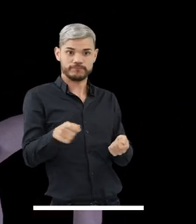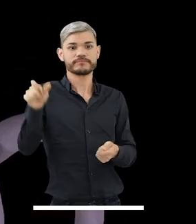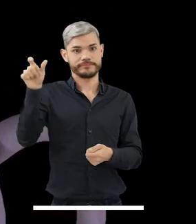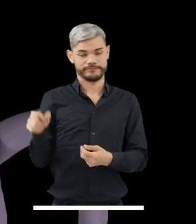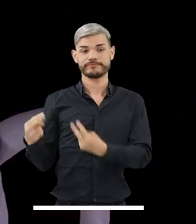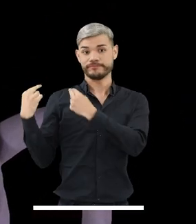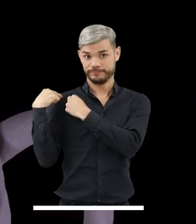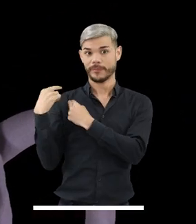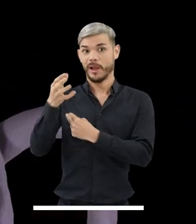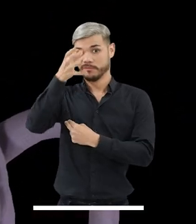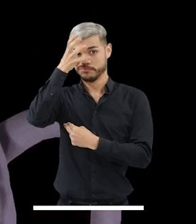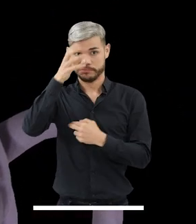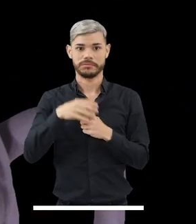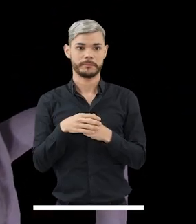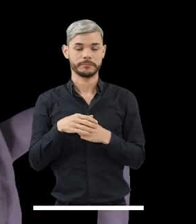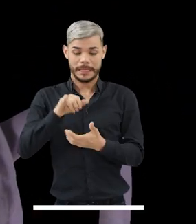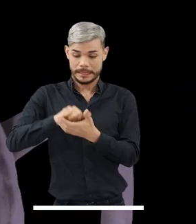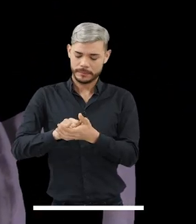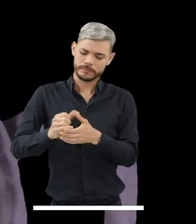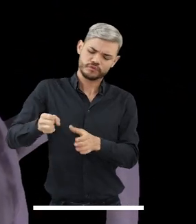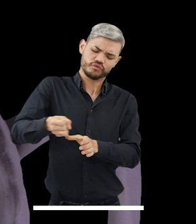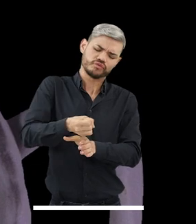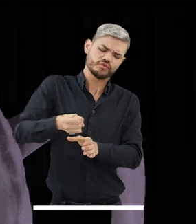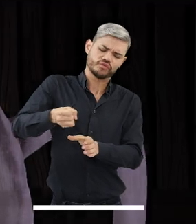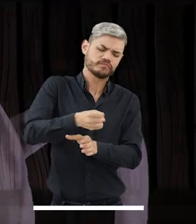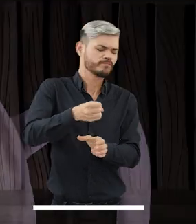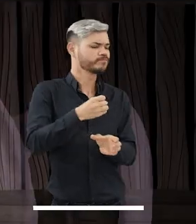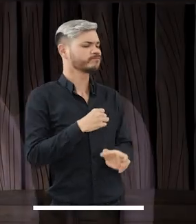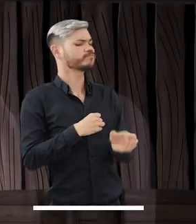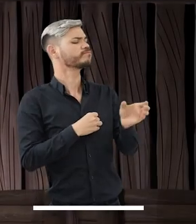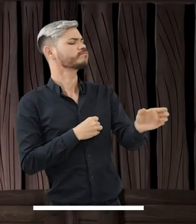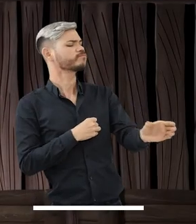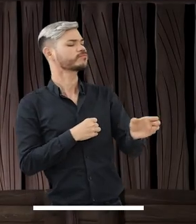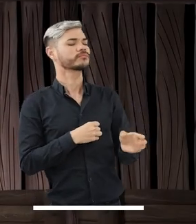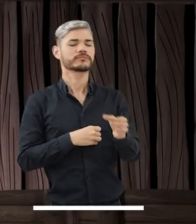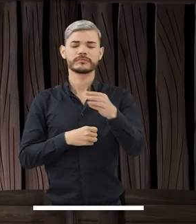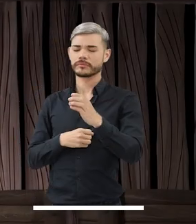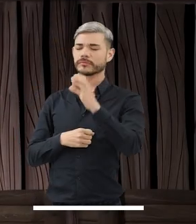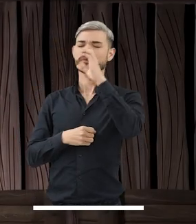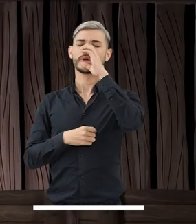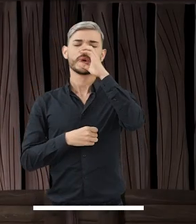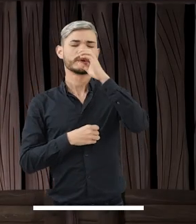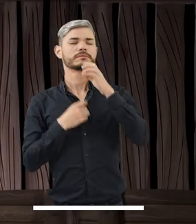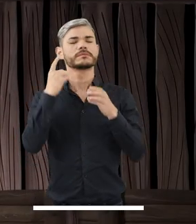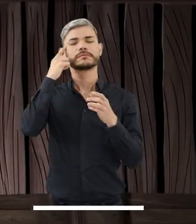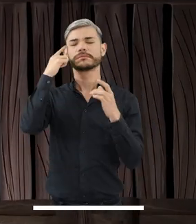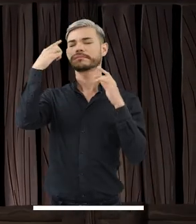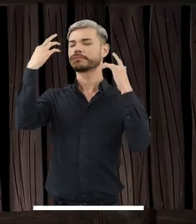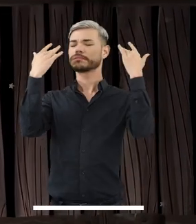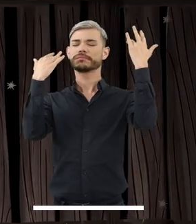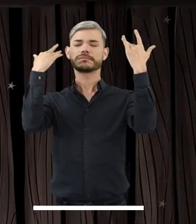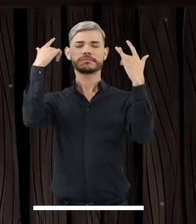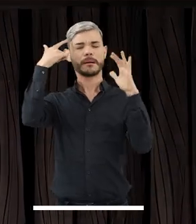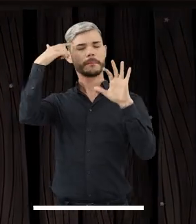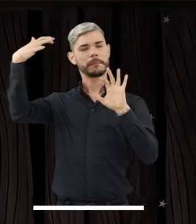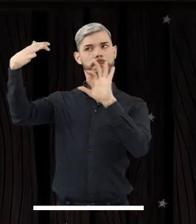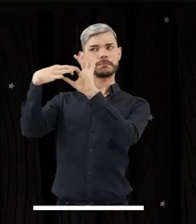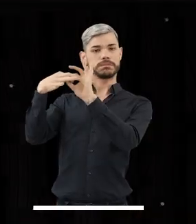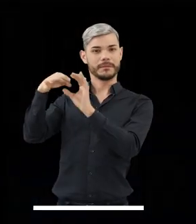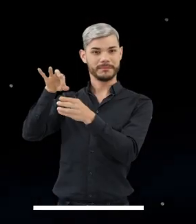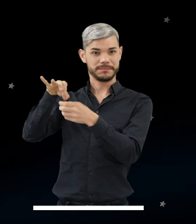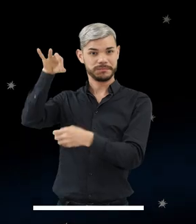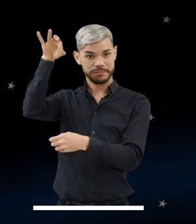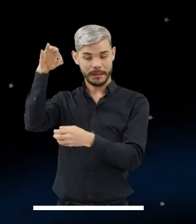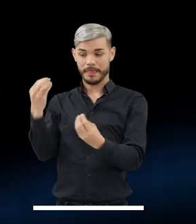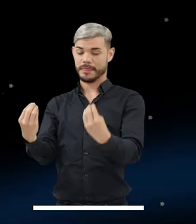bajo la supervisión del sabedor. Bajo los efectos de esta bebida, el payé se comunica con el mundo de los espíritus y